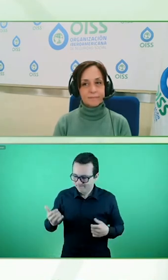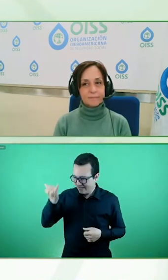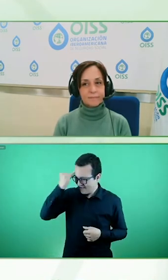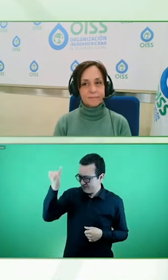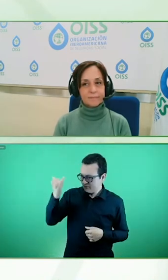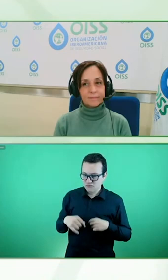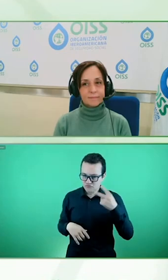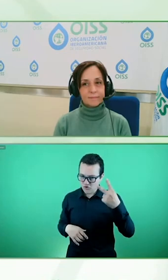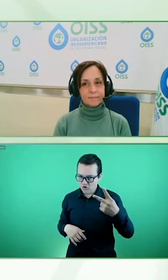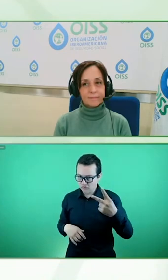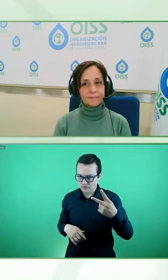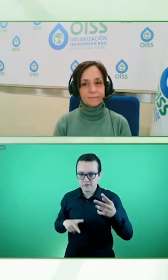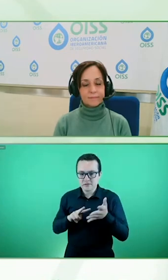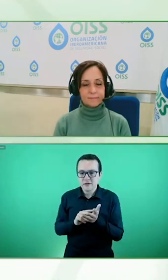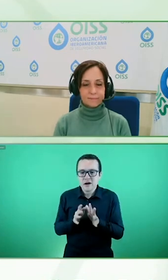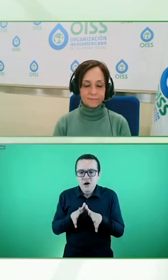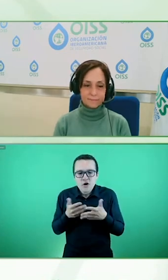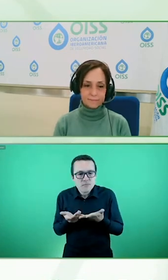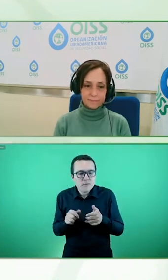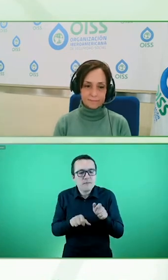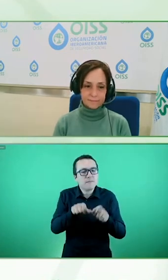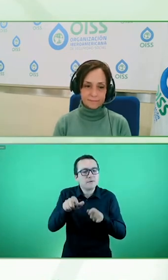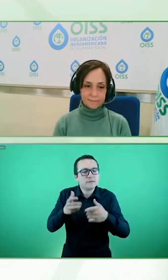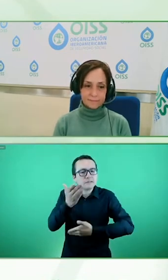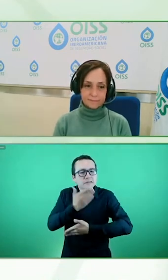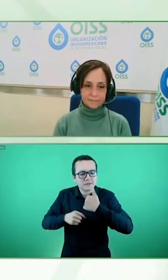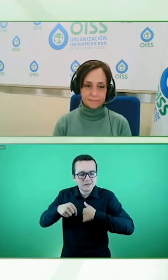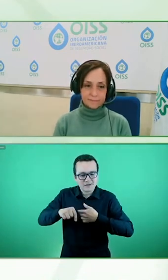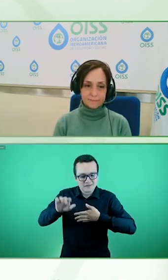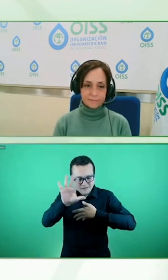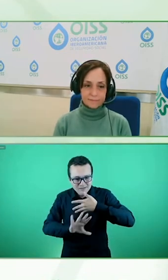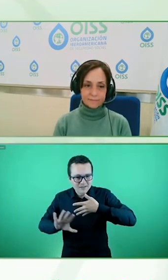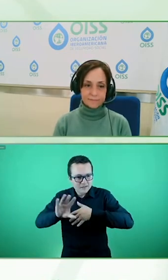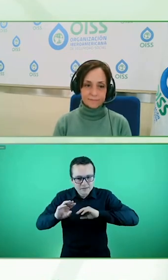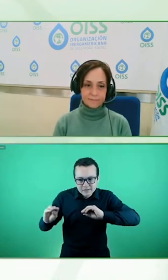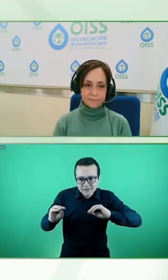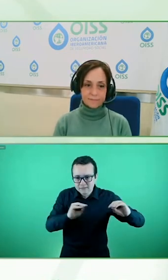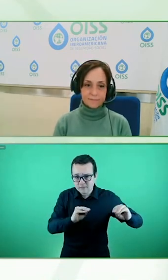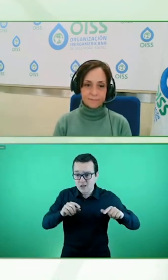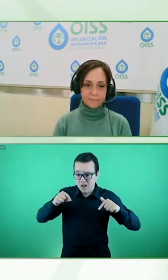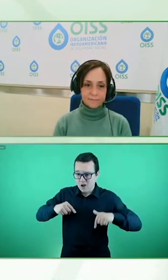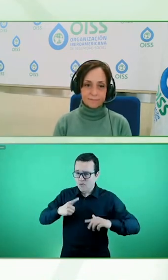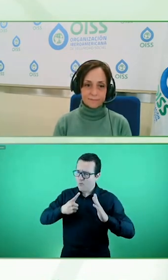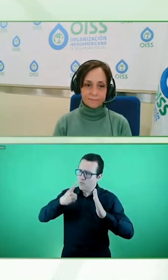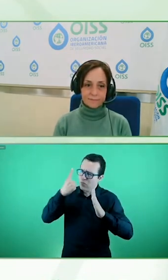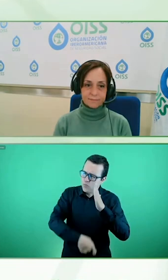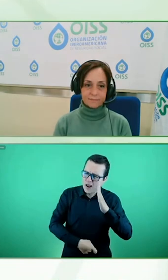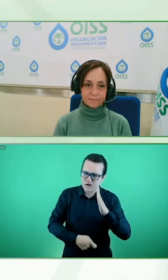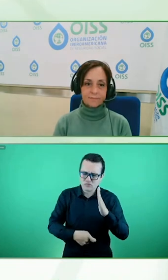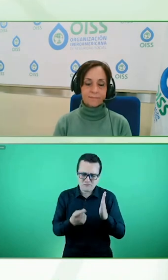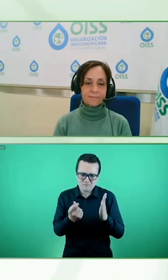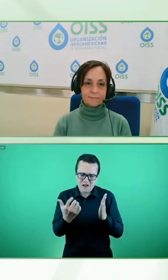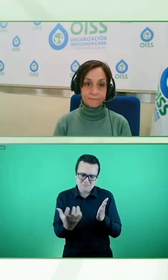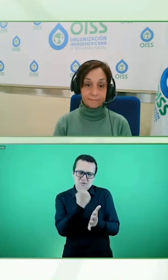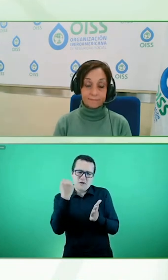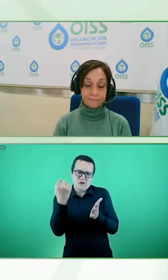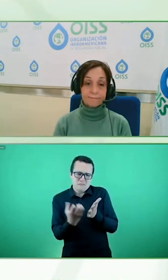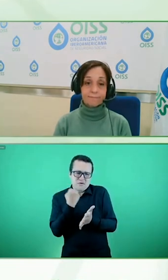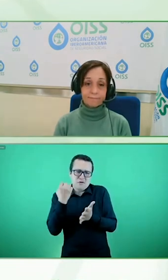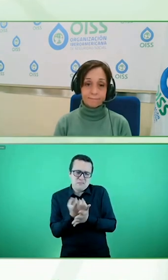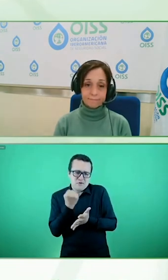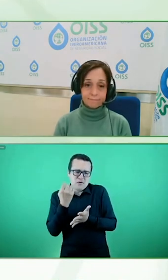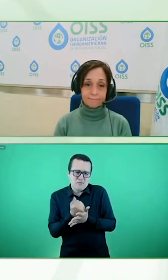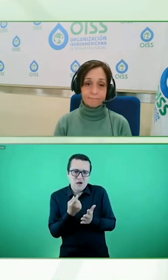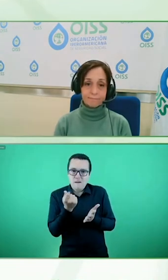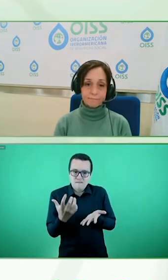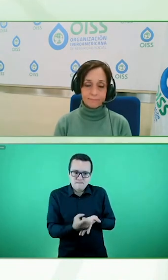discapacidad en nuestra región? hoy estamos cobrando un impuesto enorme a las personas con discapacidad al momento de buscar trasladarse nuestros sistemas públicos por lo general